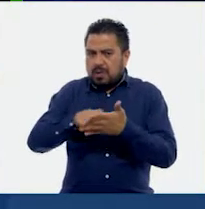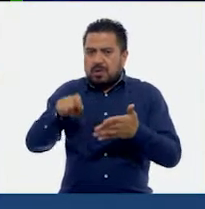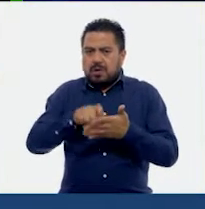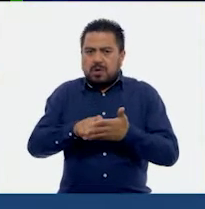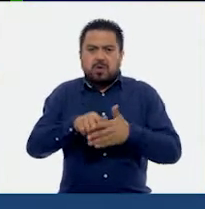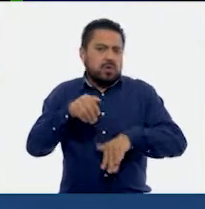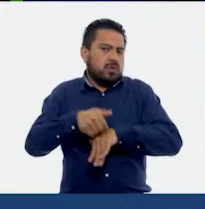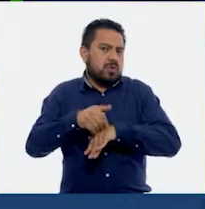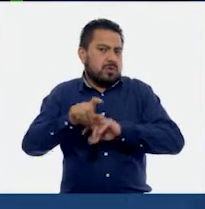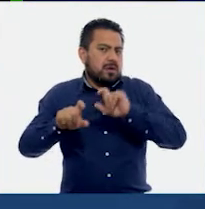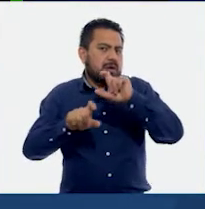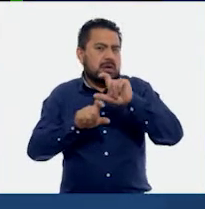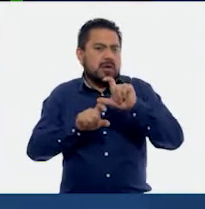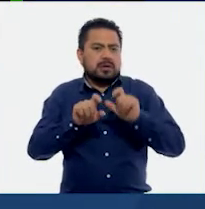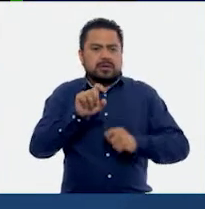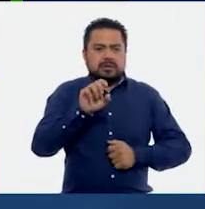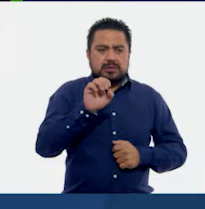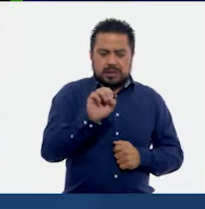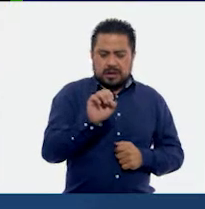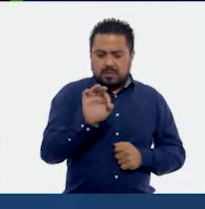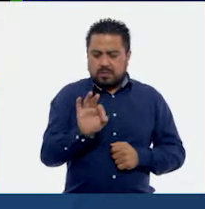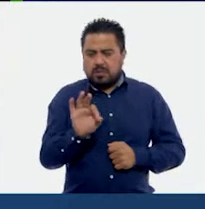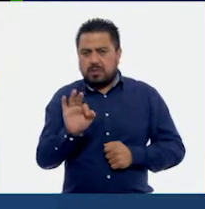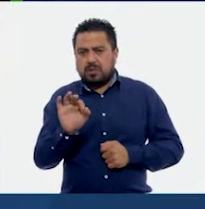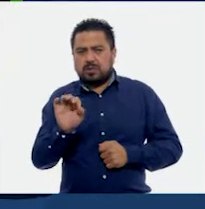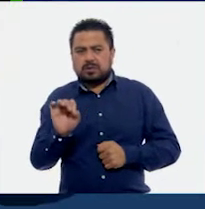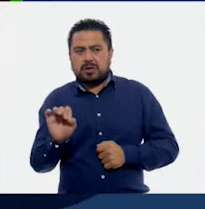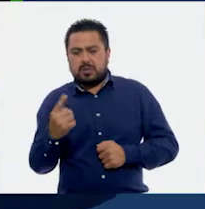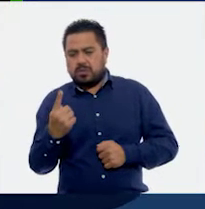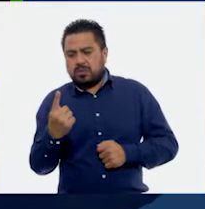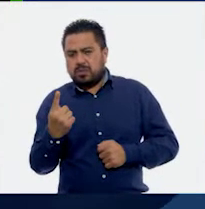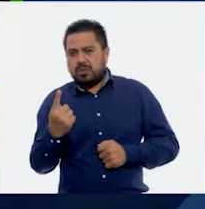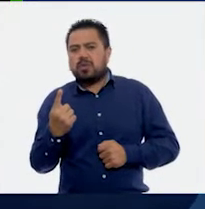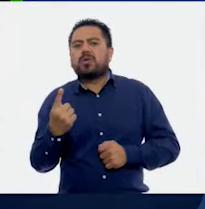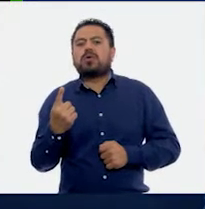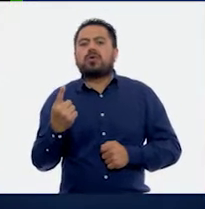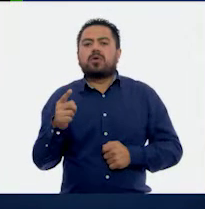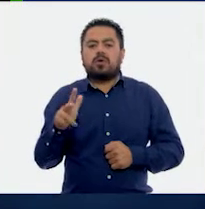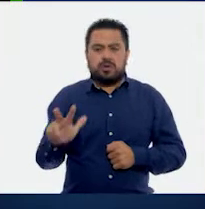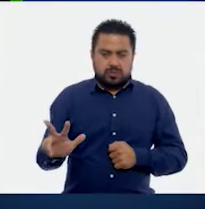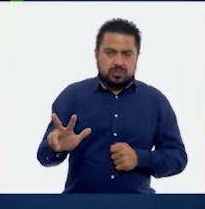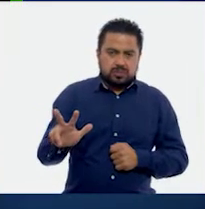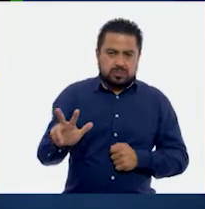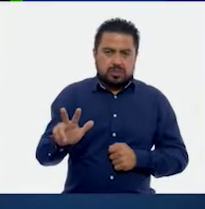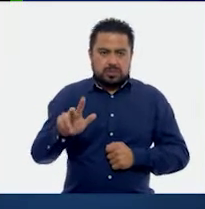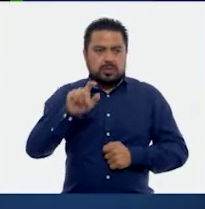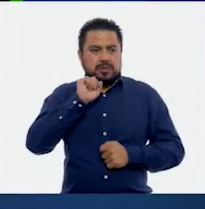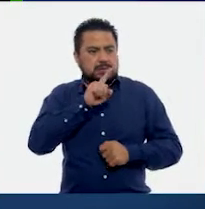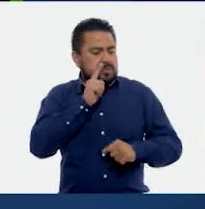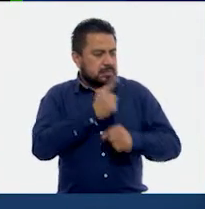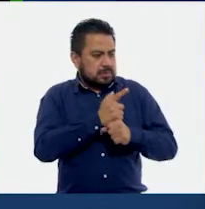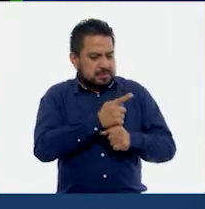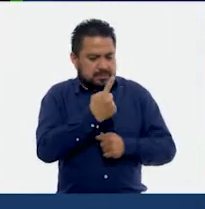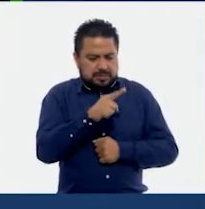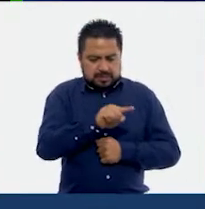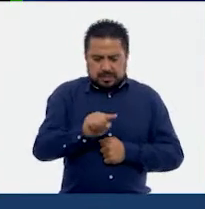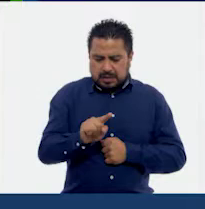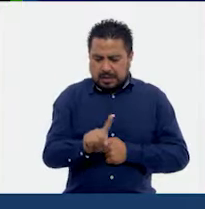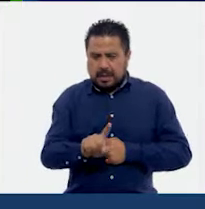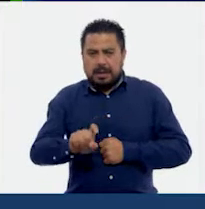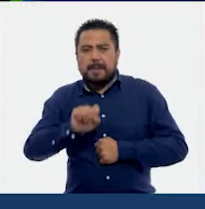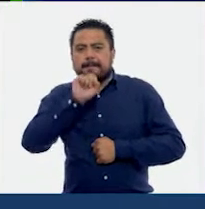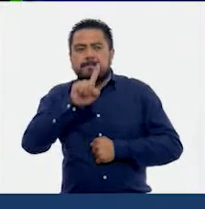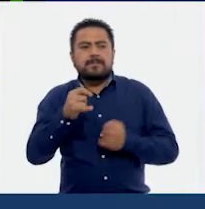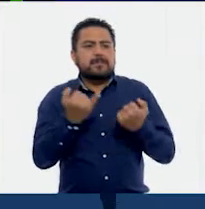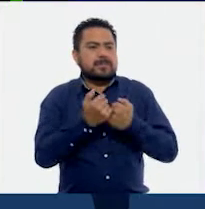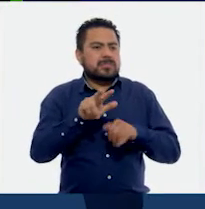decimal, es 0.18. Podemos ver esto como una décima y ocho centésimas, que es lo